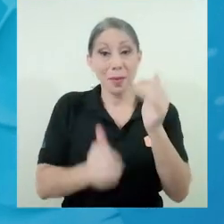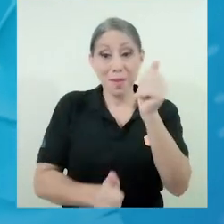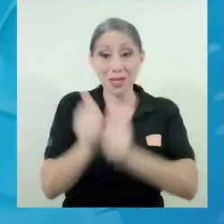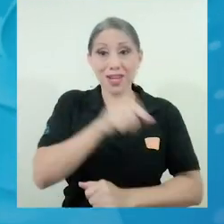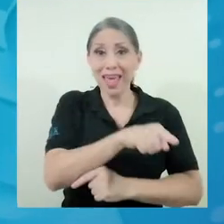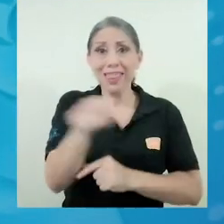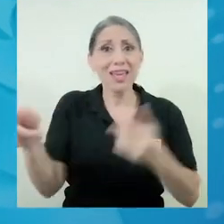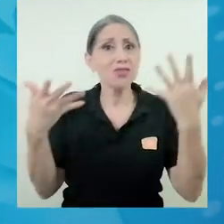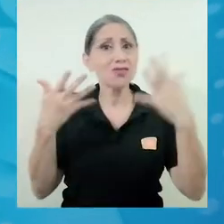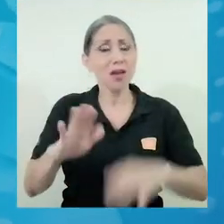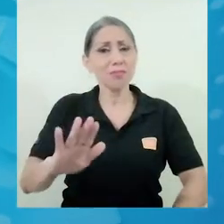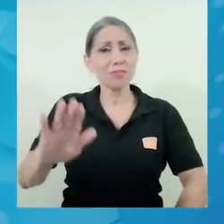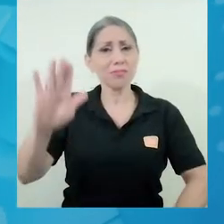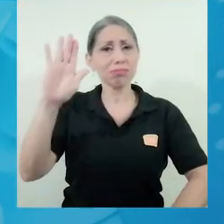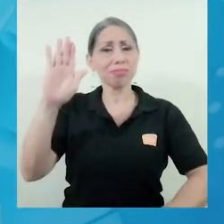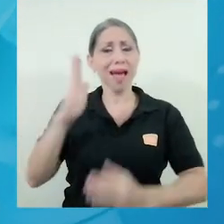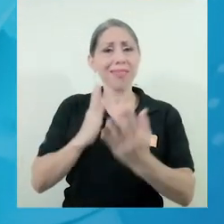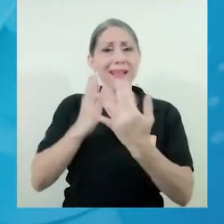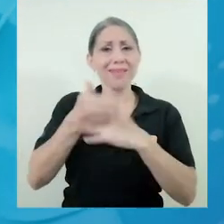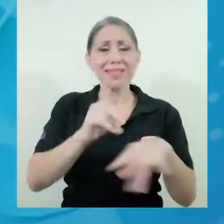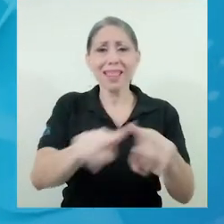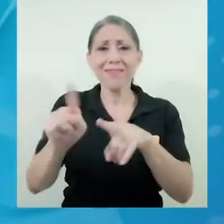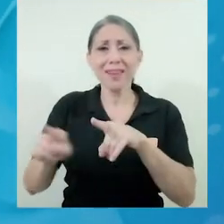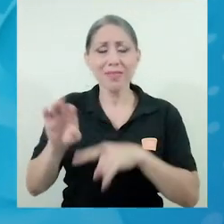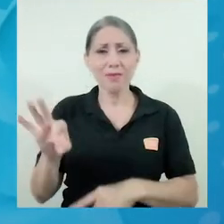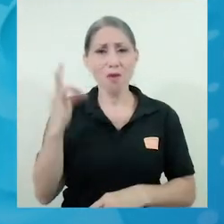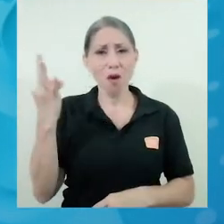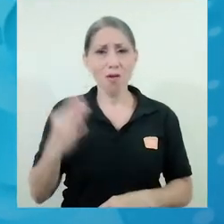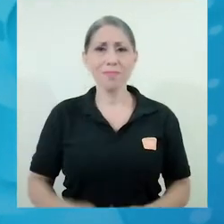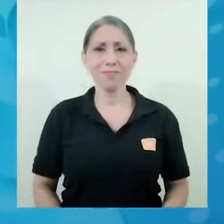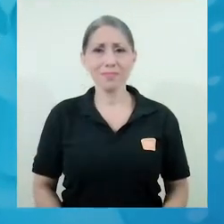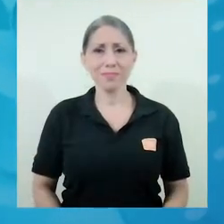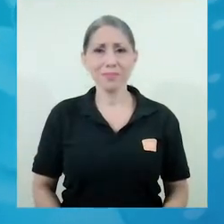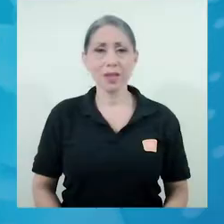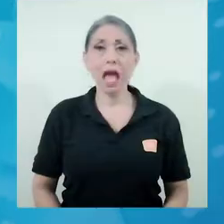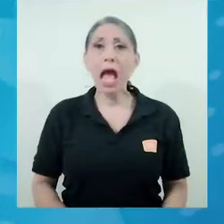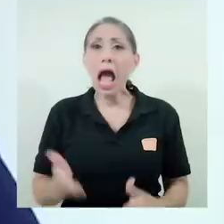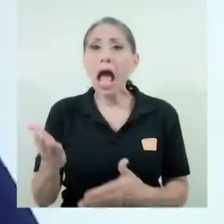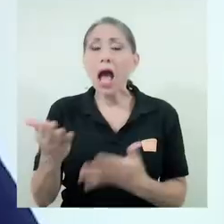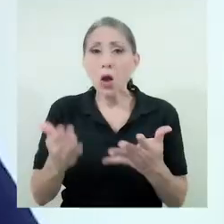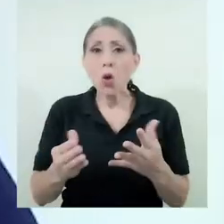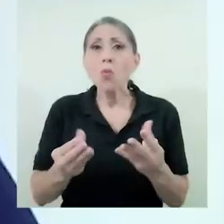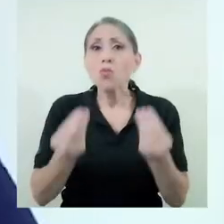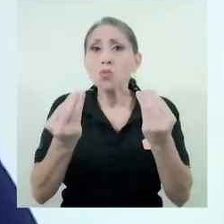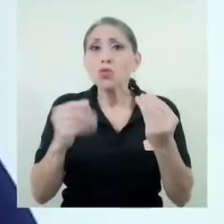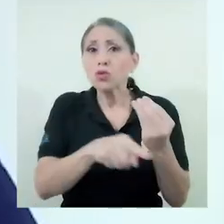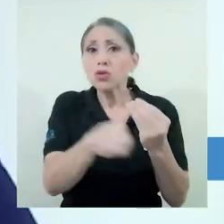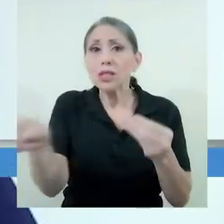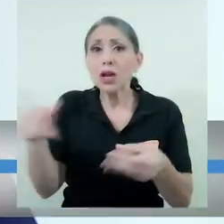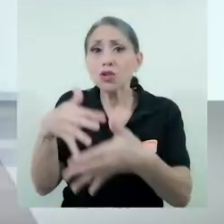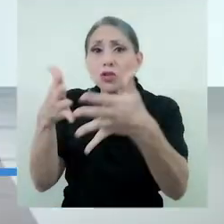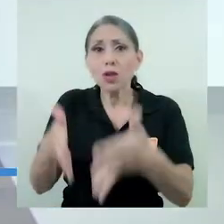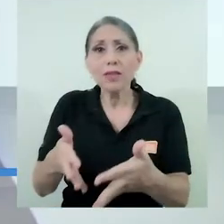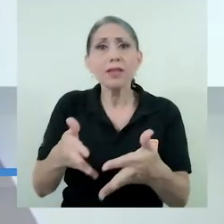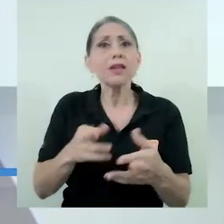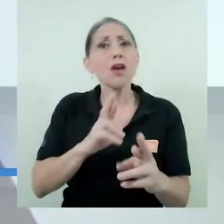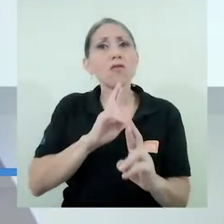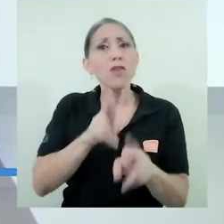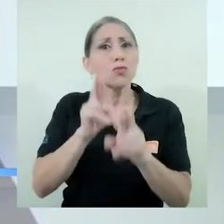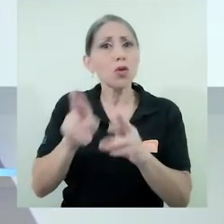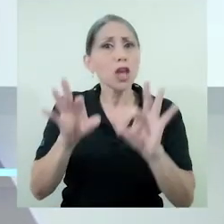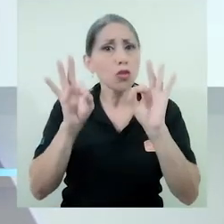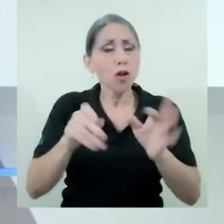ellos cumplieron con la respectiva juramentación a través de varios mecanismos. Buena parte de la población estudiantil no está